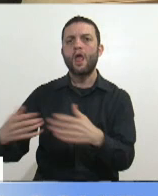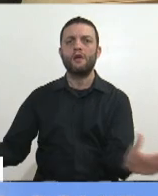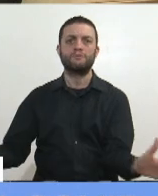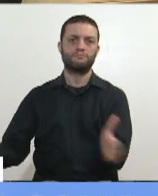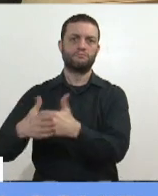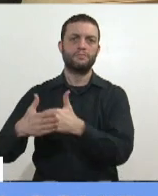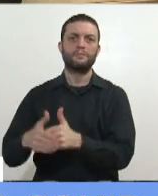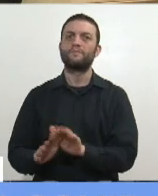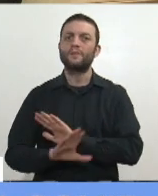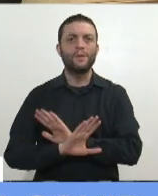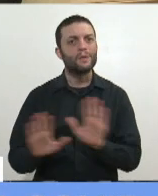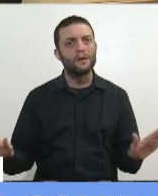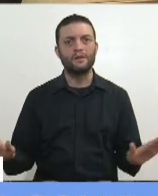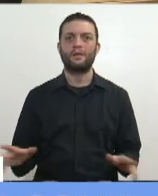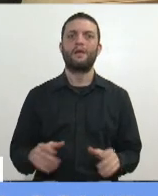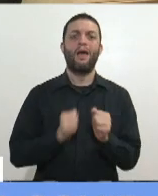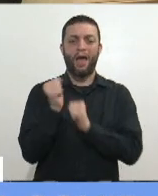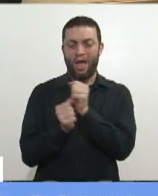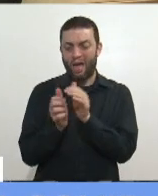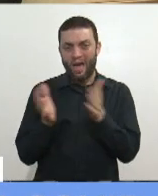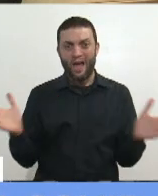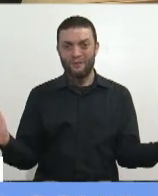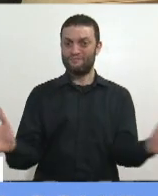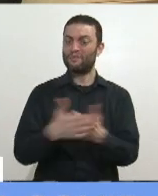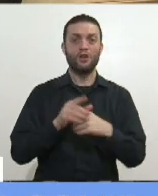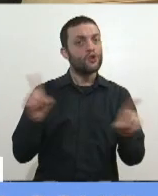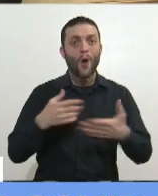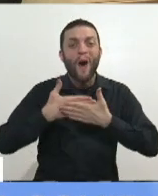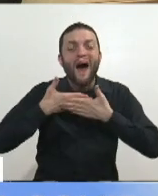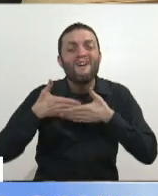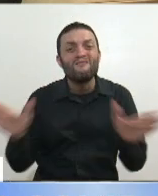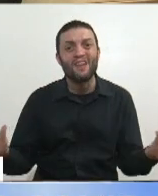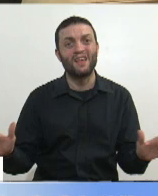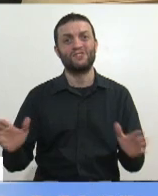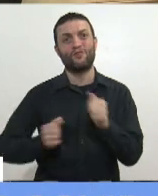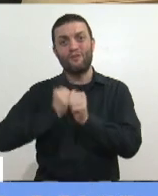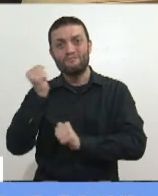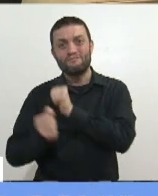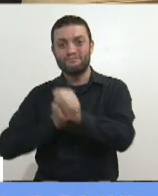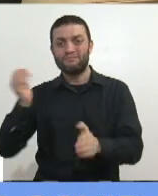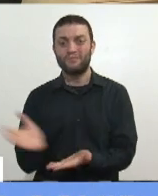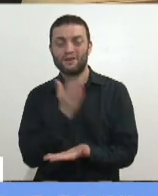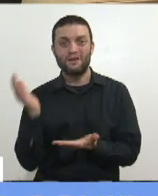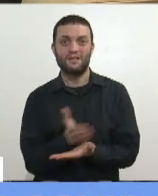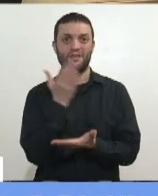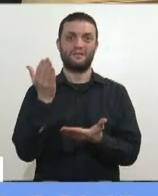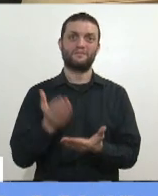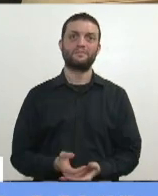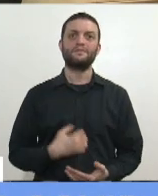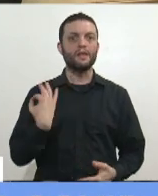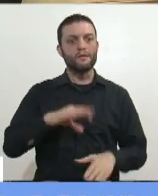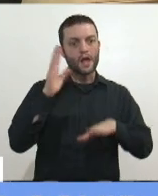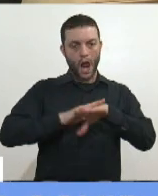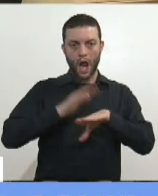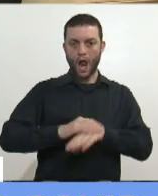no cerrando las industrias. Es abriendo. Abriendo todo eso con responsabilidad,